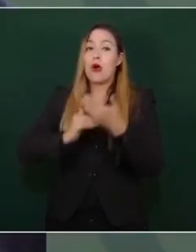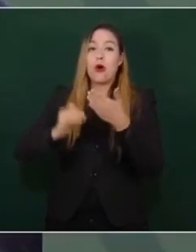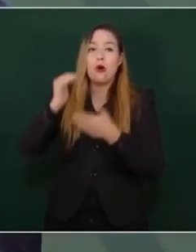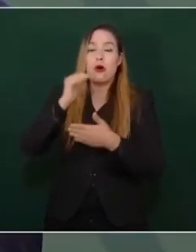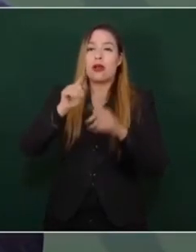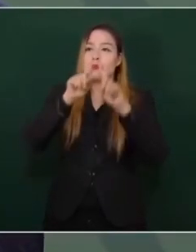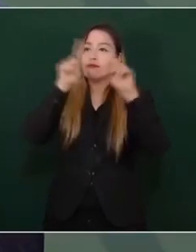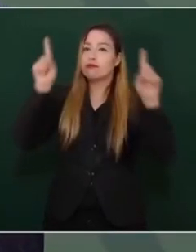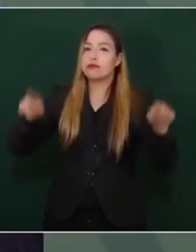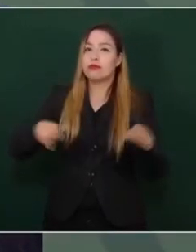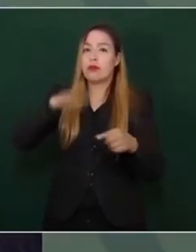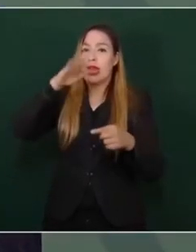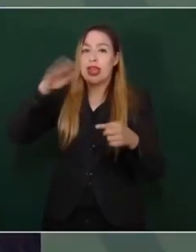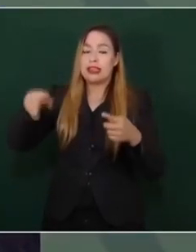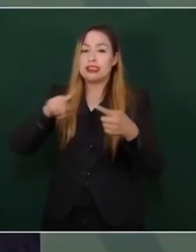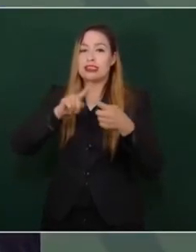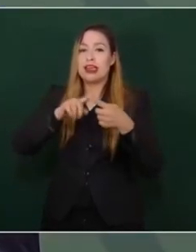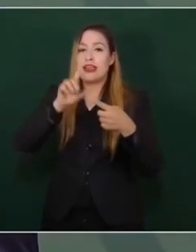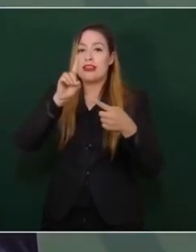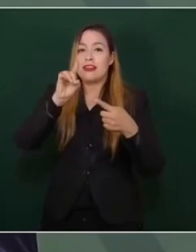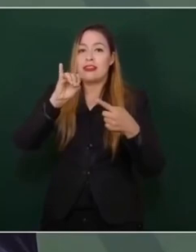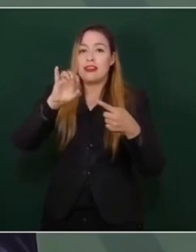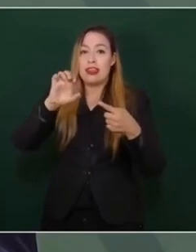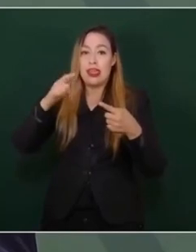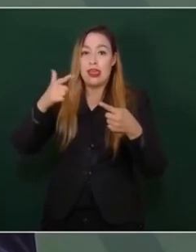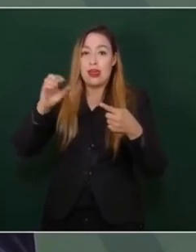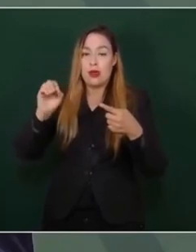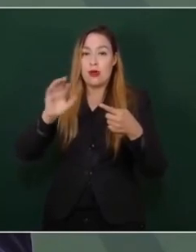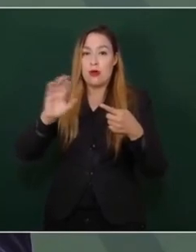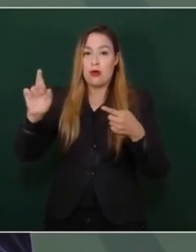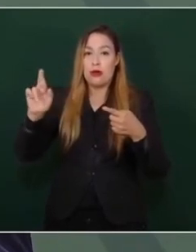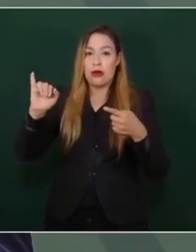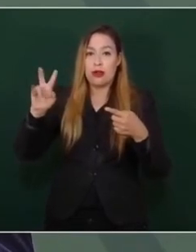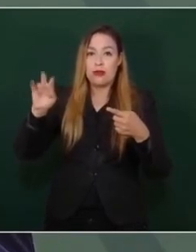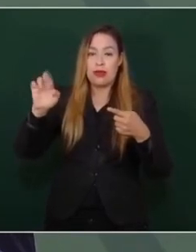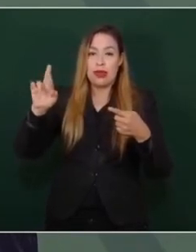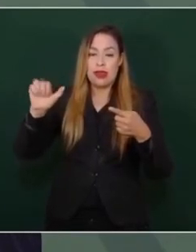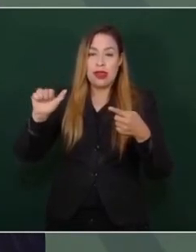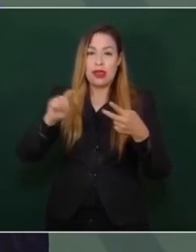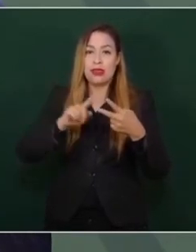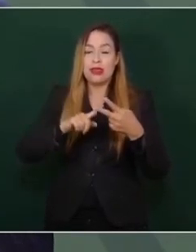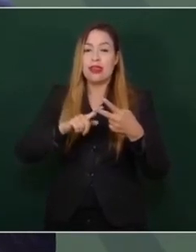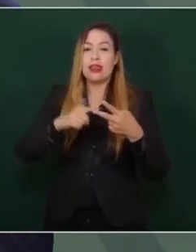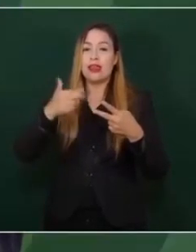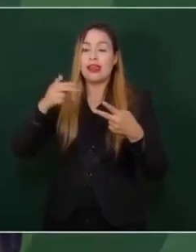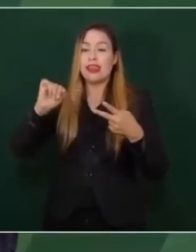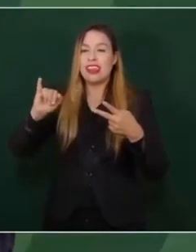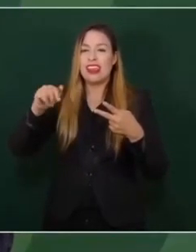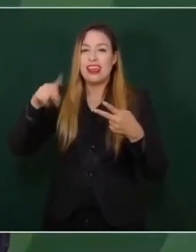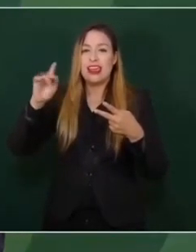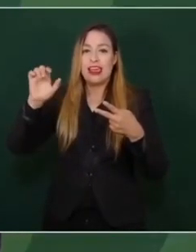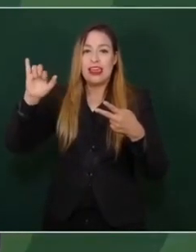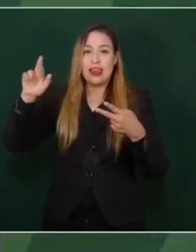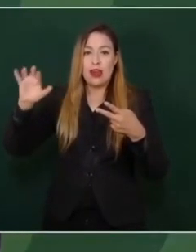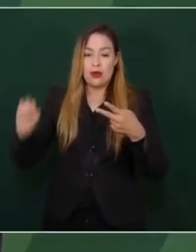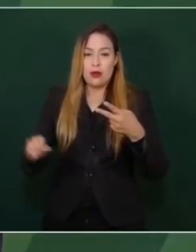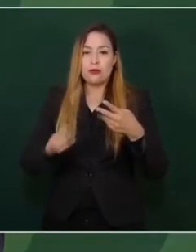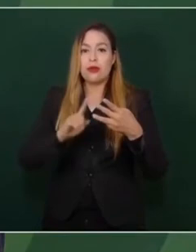Diego Rivera, Riqueiros y José Clemente Orozco. Tengo fuerza